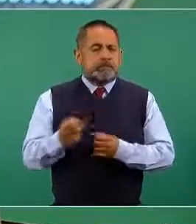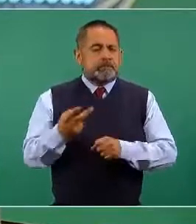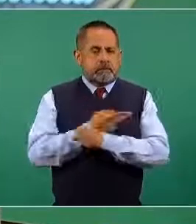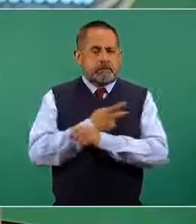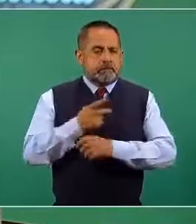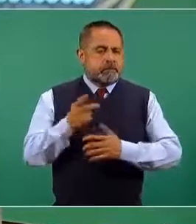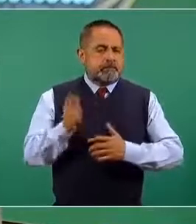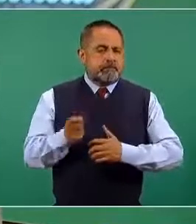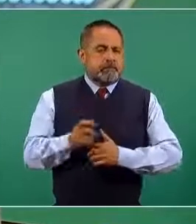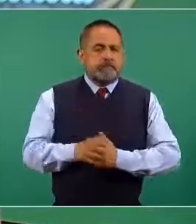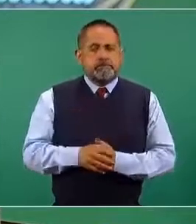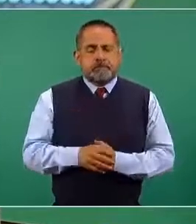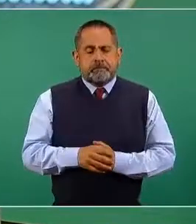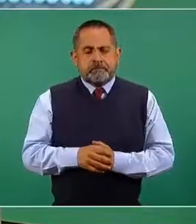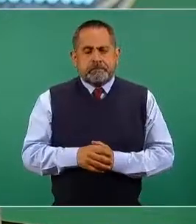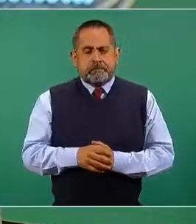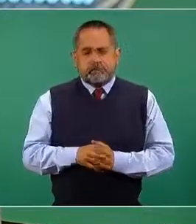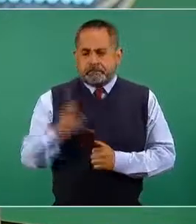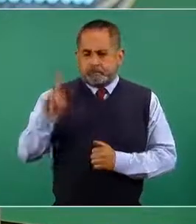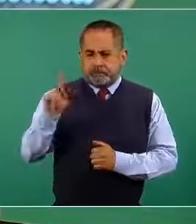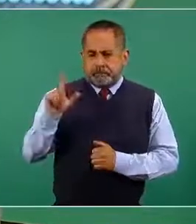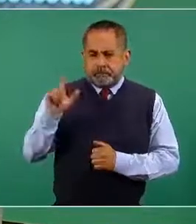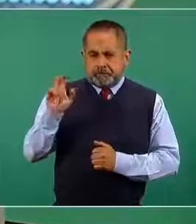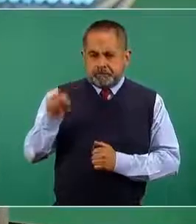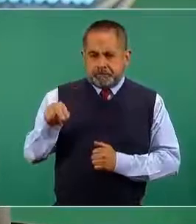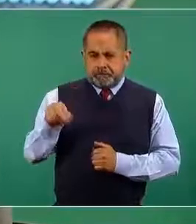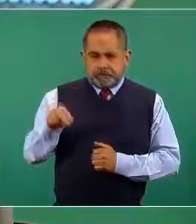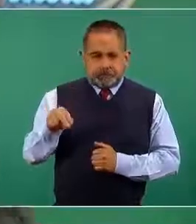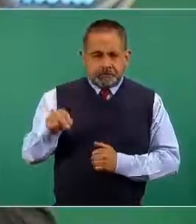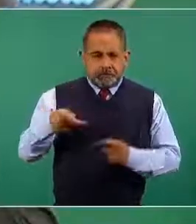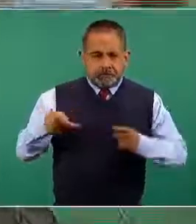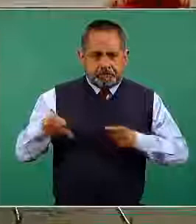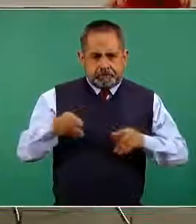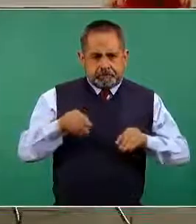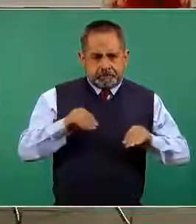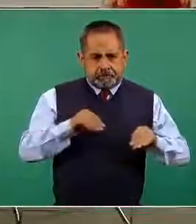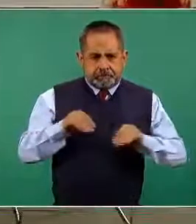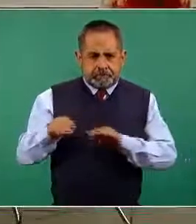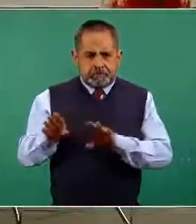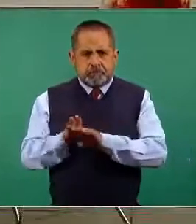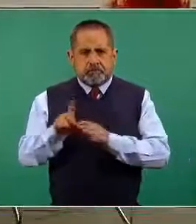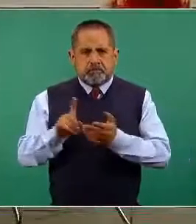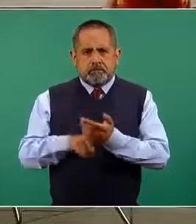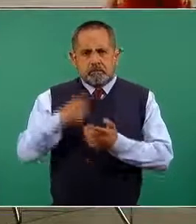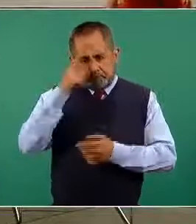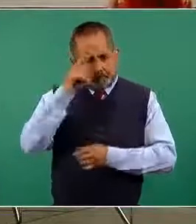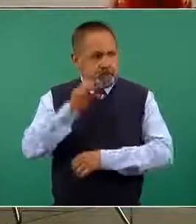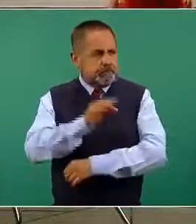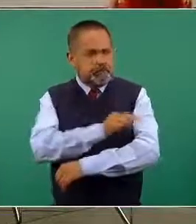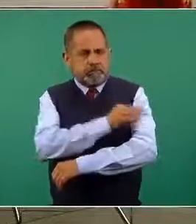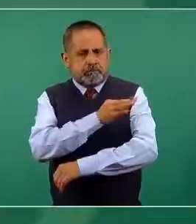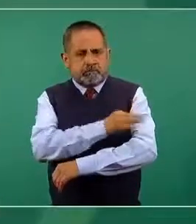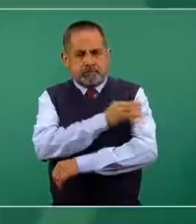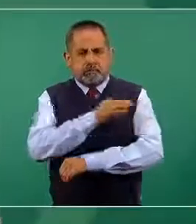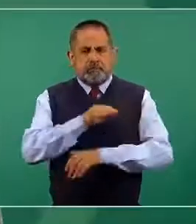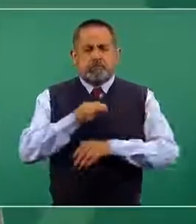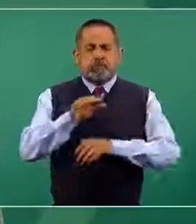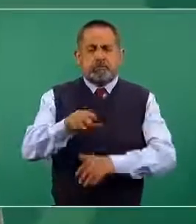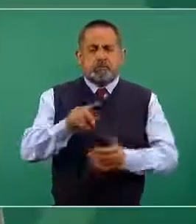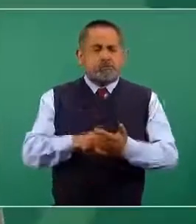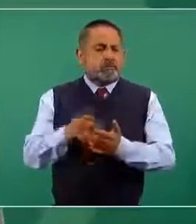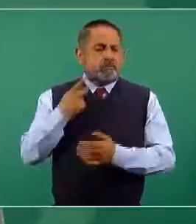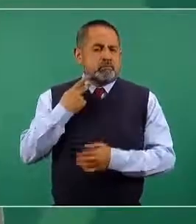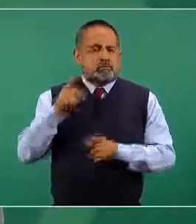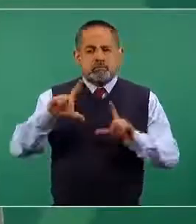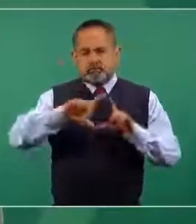guarda la estrategia operativa de vacunación, de la política nacional